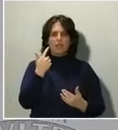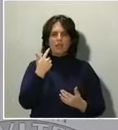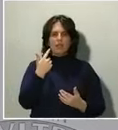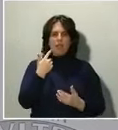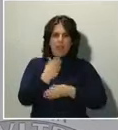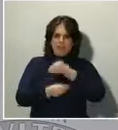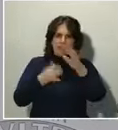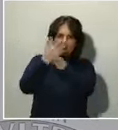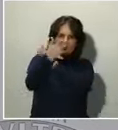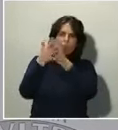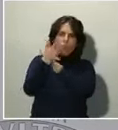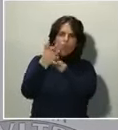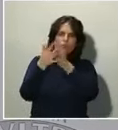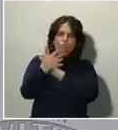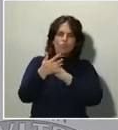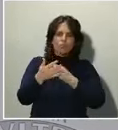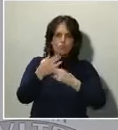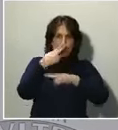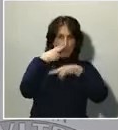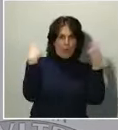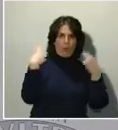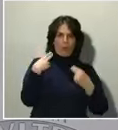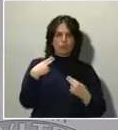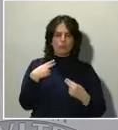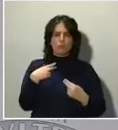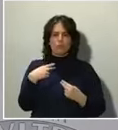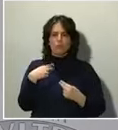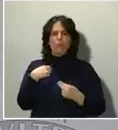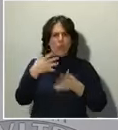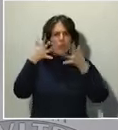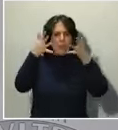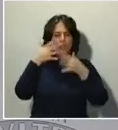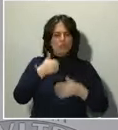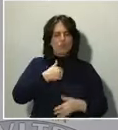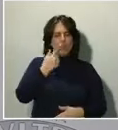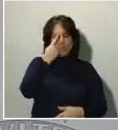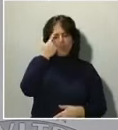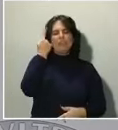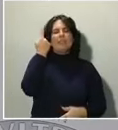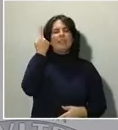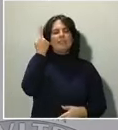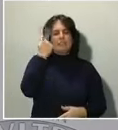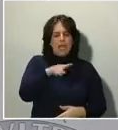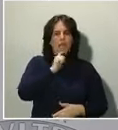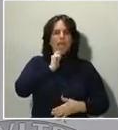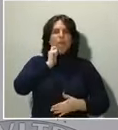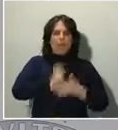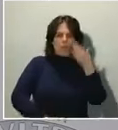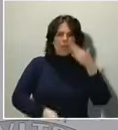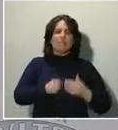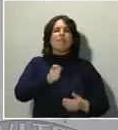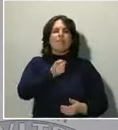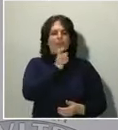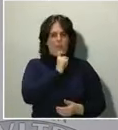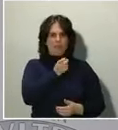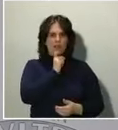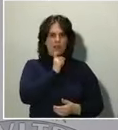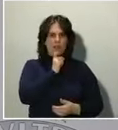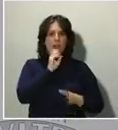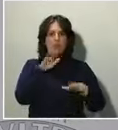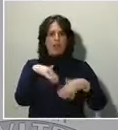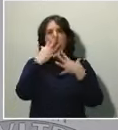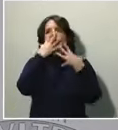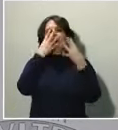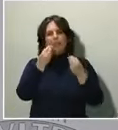los poderes públicos, recomendaciones que soy muy consciente, son muy duras, son muy difíciles, que van a ser